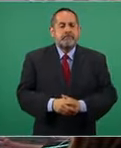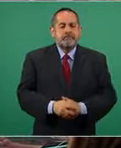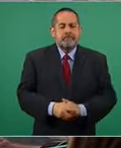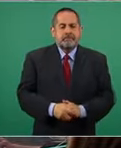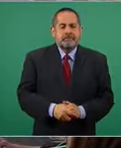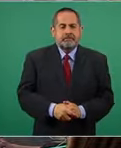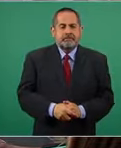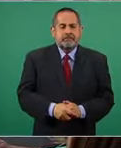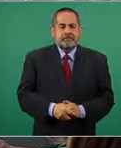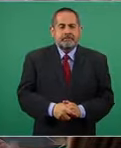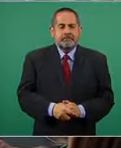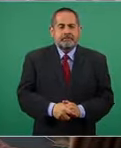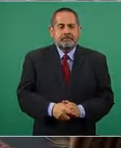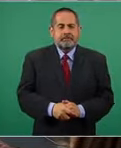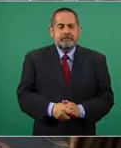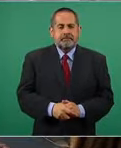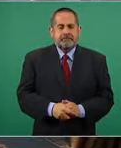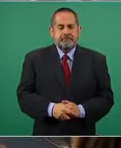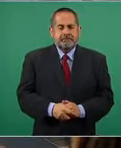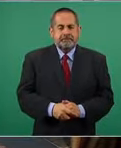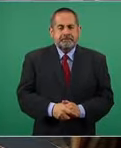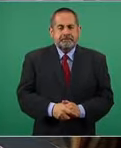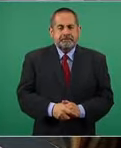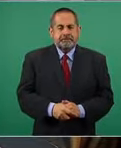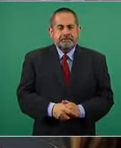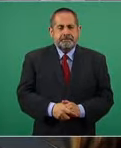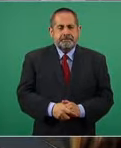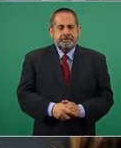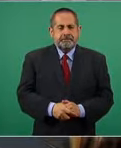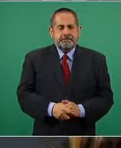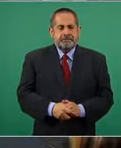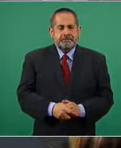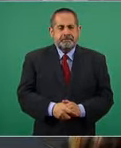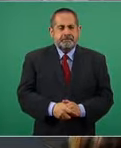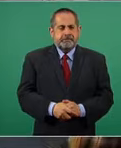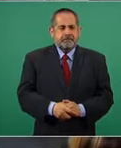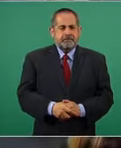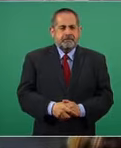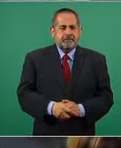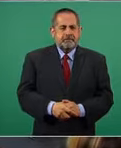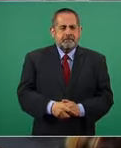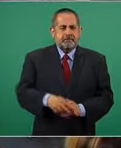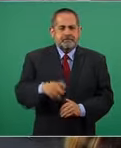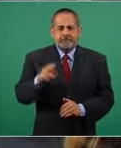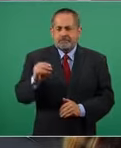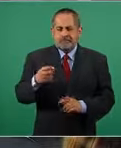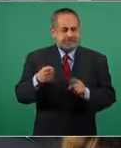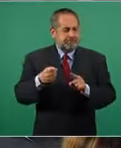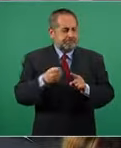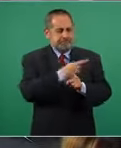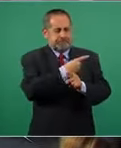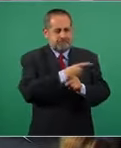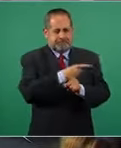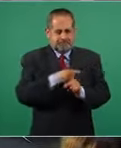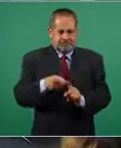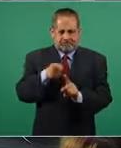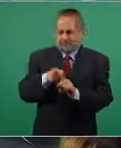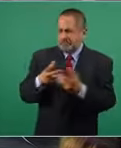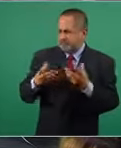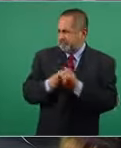no no se sale de contexto.